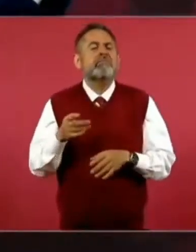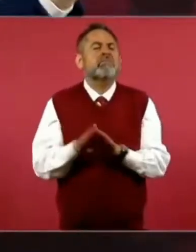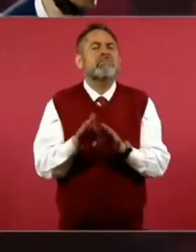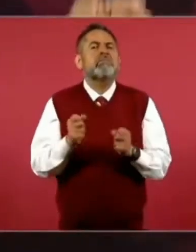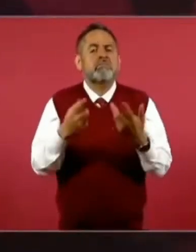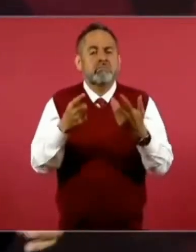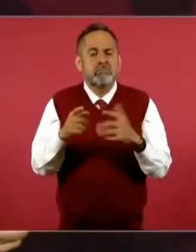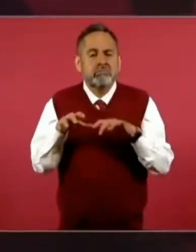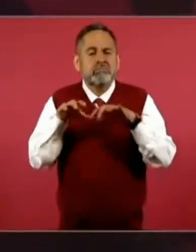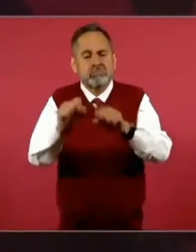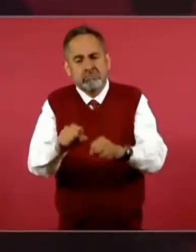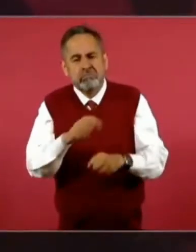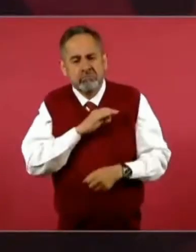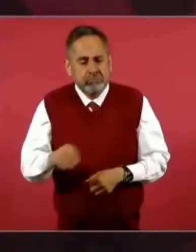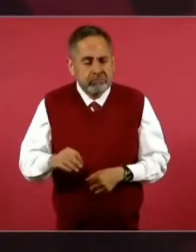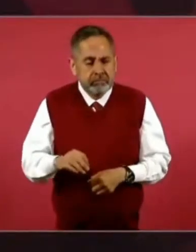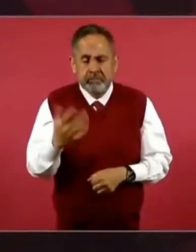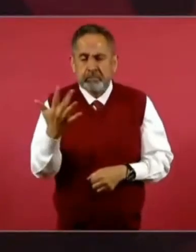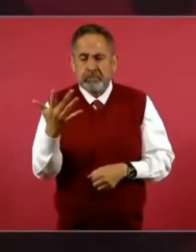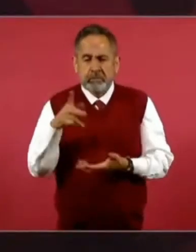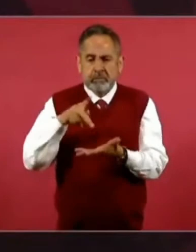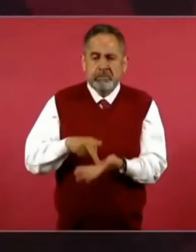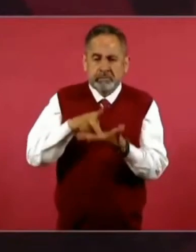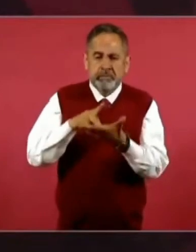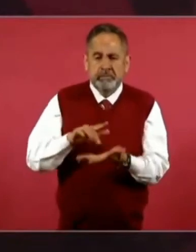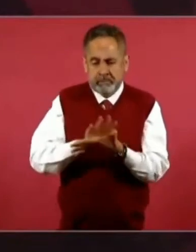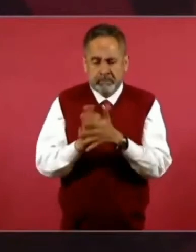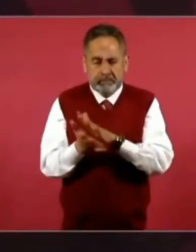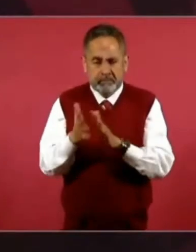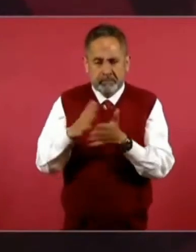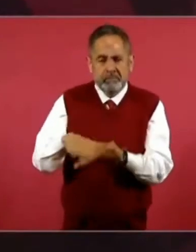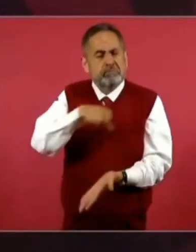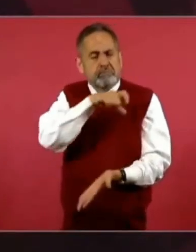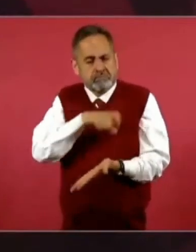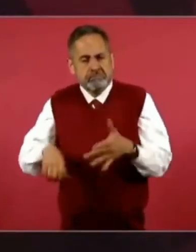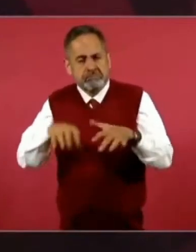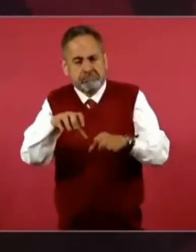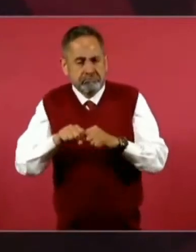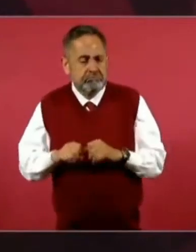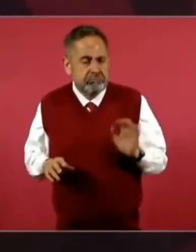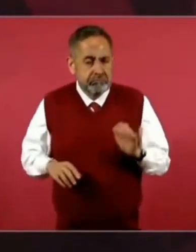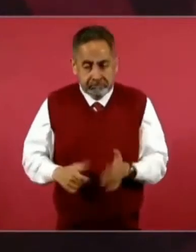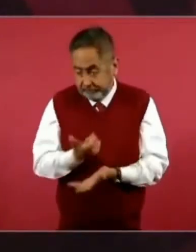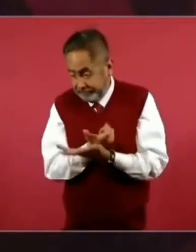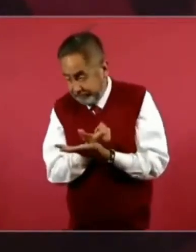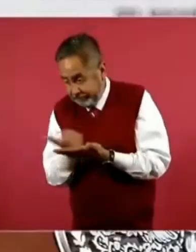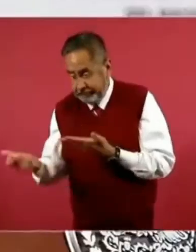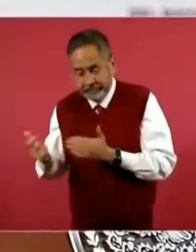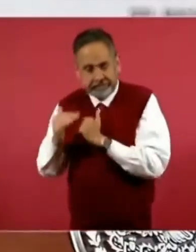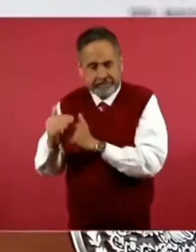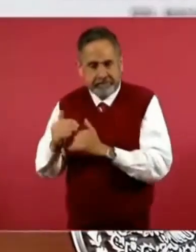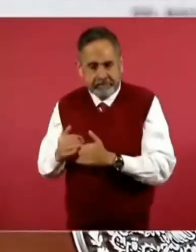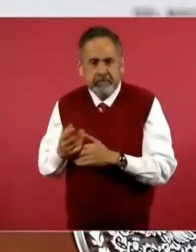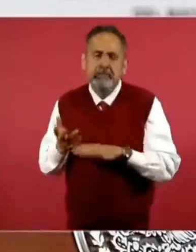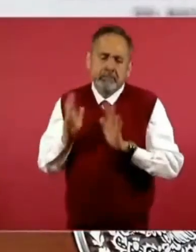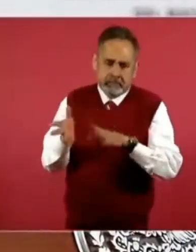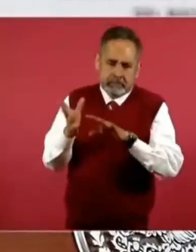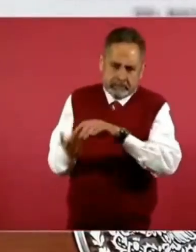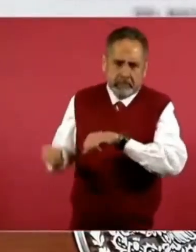comprar 50 kilos de tortillas, salario mínimo ahora, aun cuando lo hemos